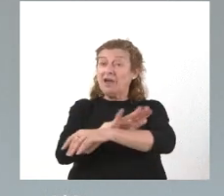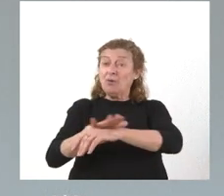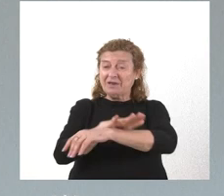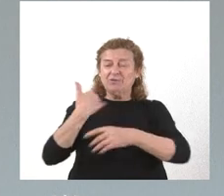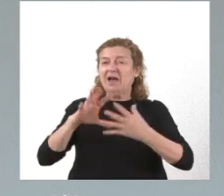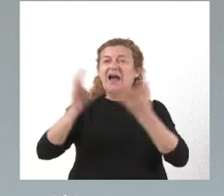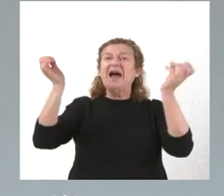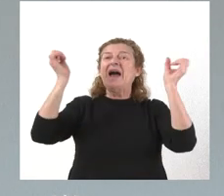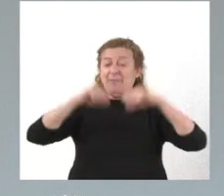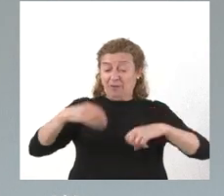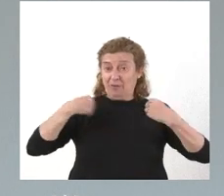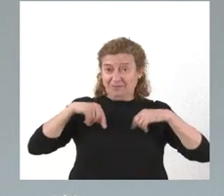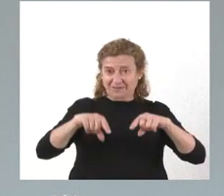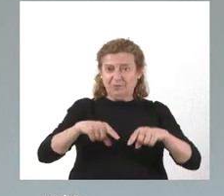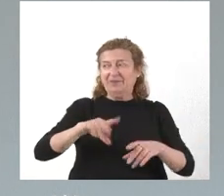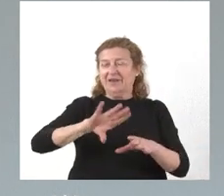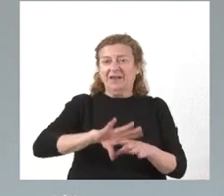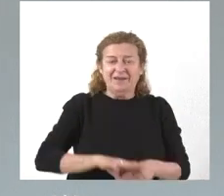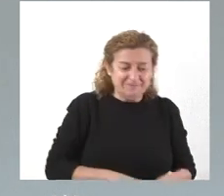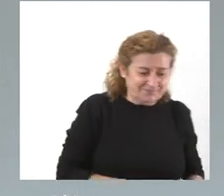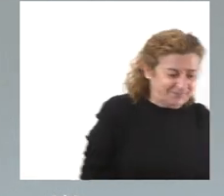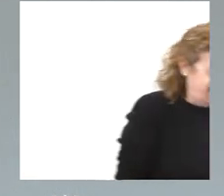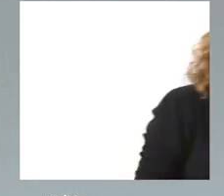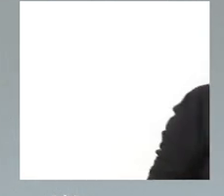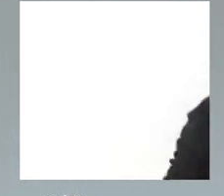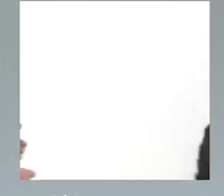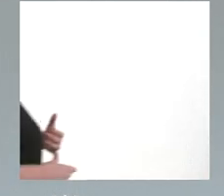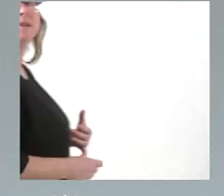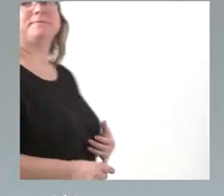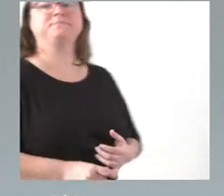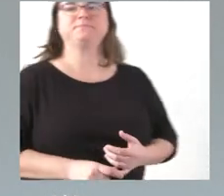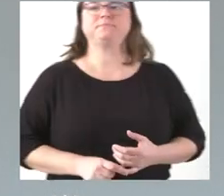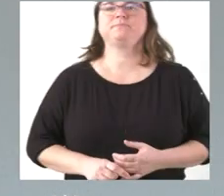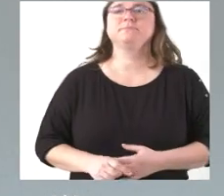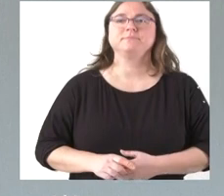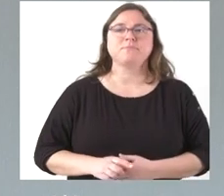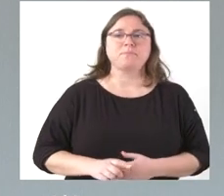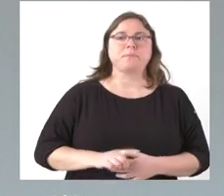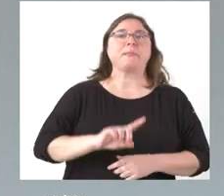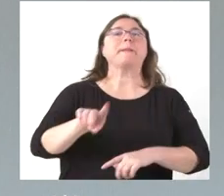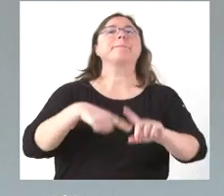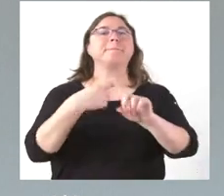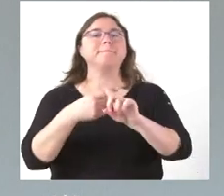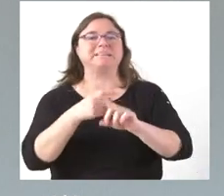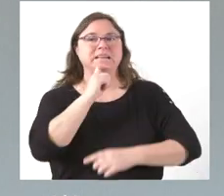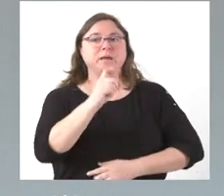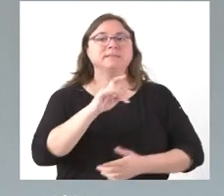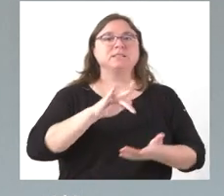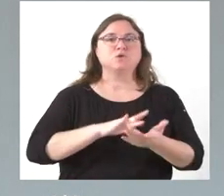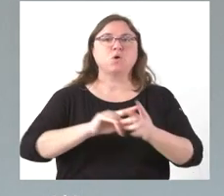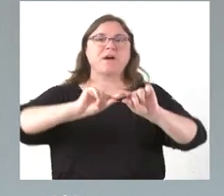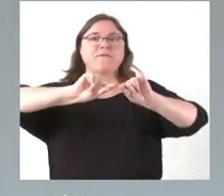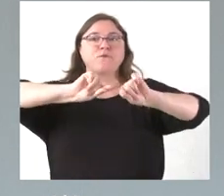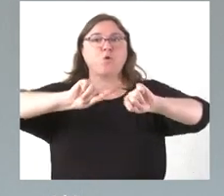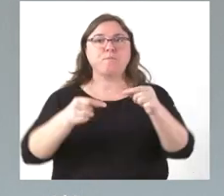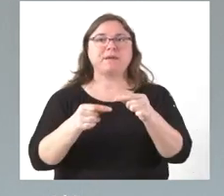a aprobar el mismo. Por otra parte, significarles que vamos a firmar un convenio de colaboración con